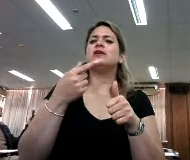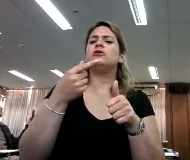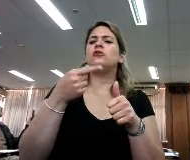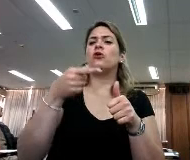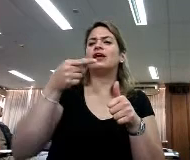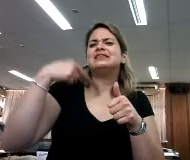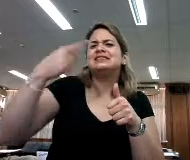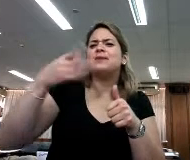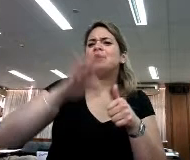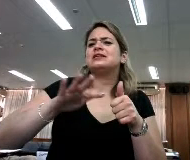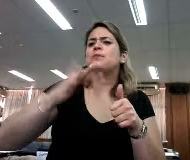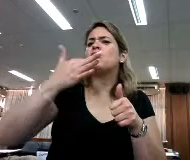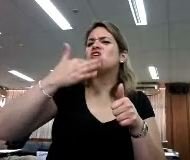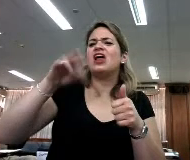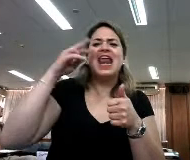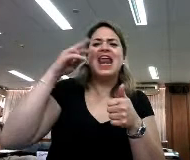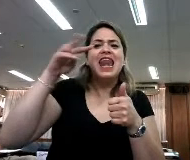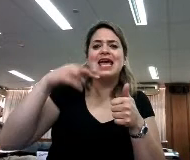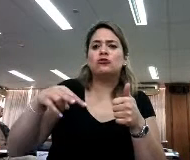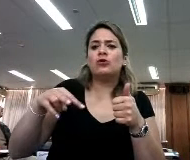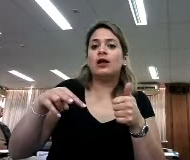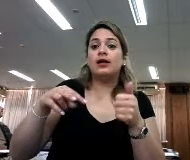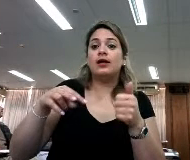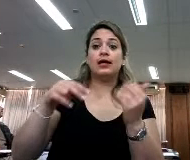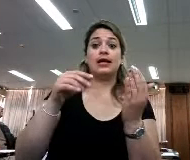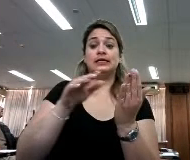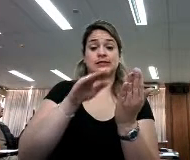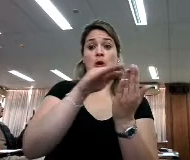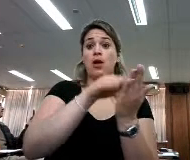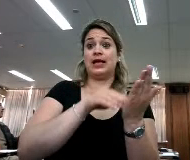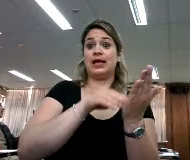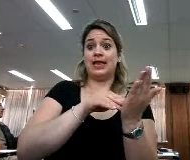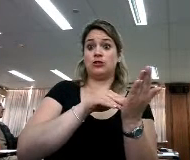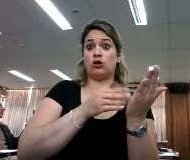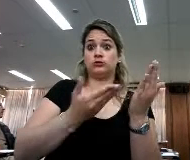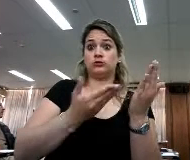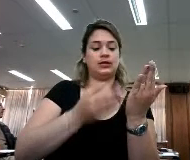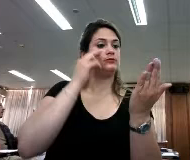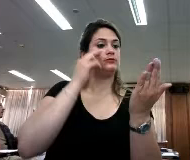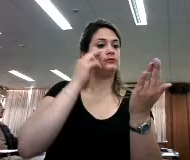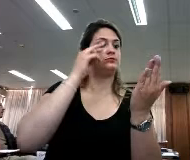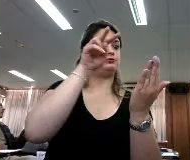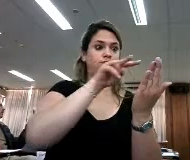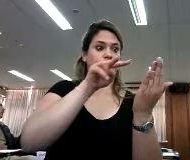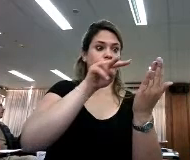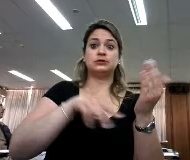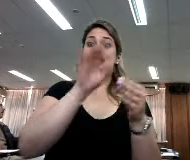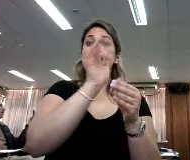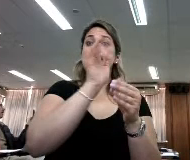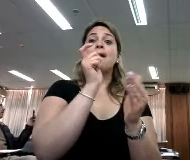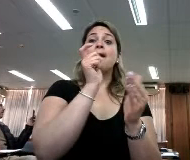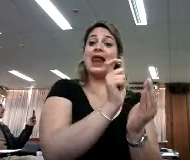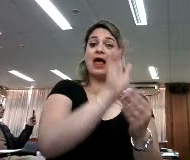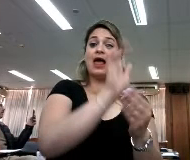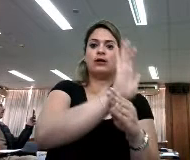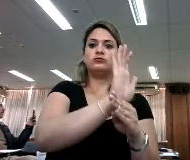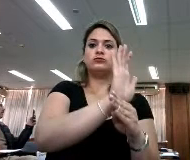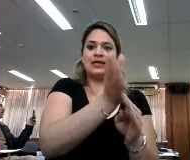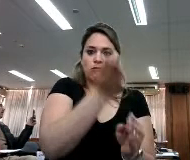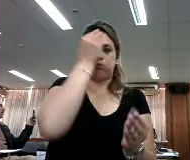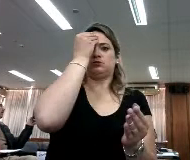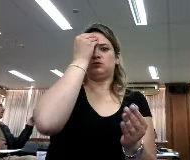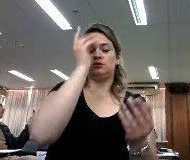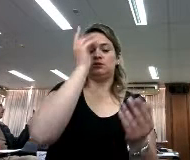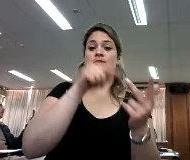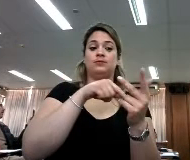generalmente entendemos por lectura que es pasar la vista por lo escrito o impreso, comprendiendo la significación de los caracteres empleados, el acto